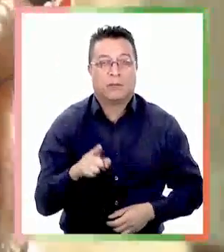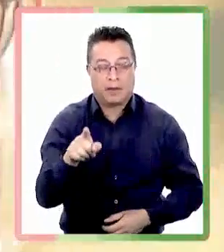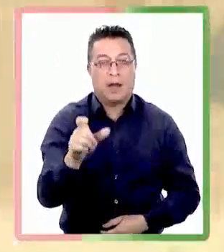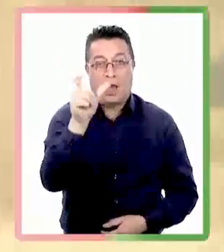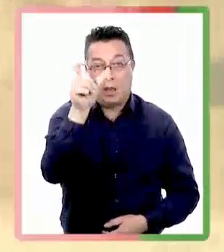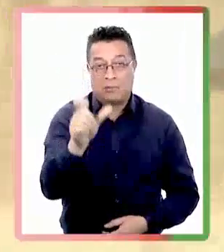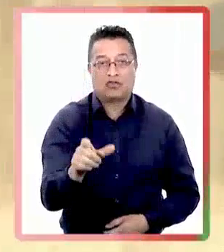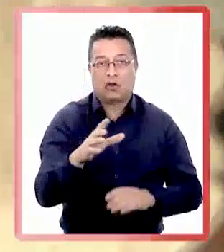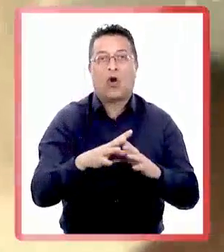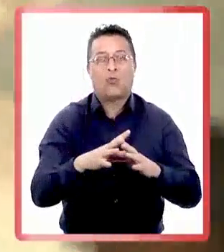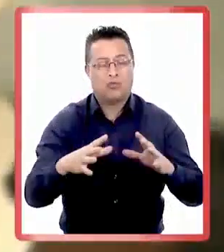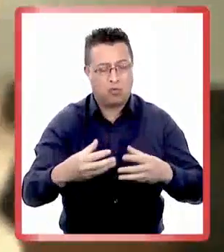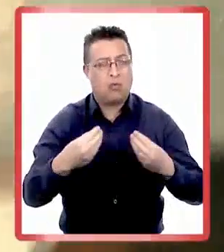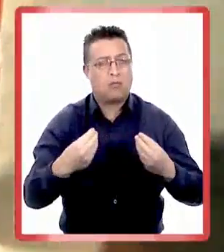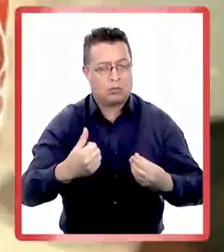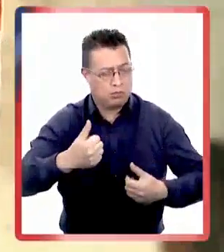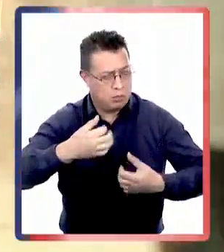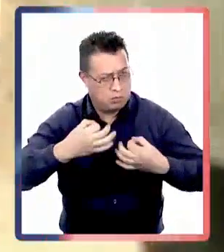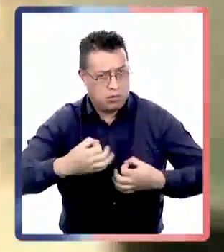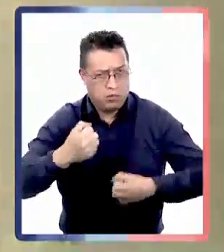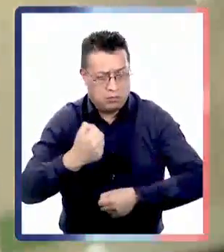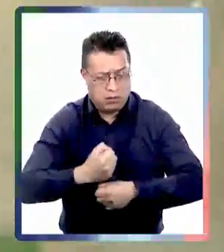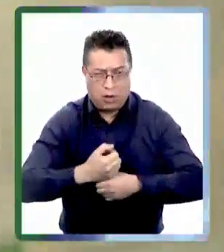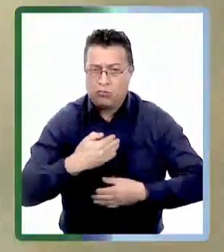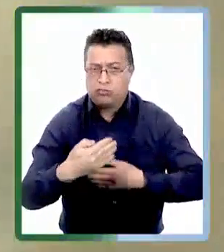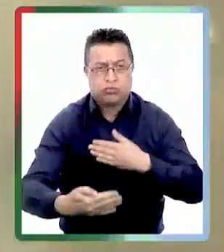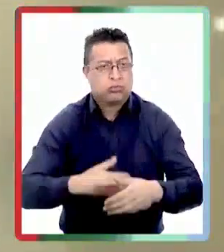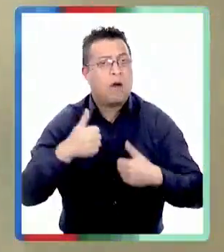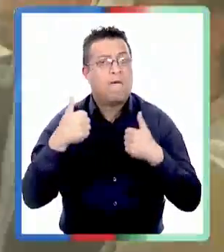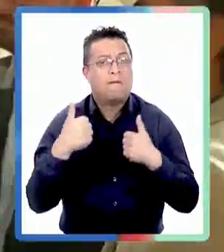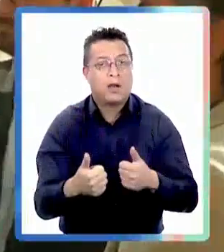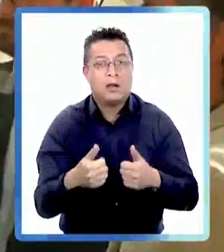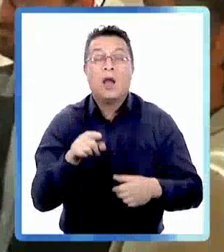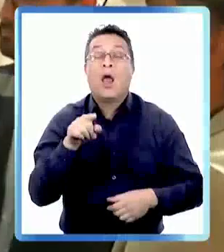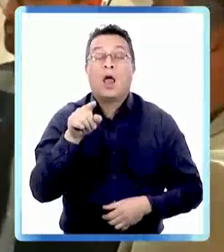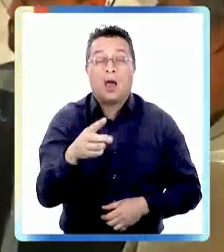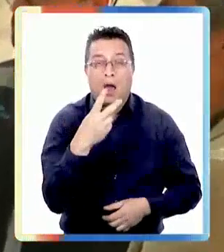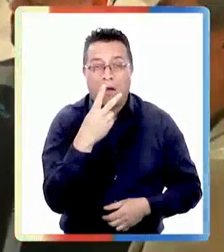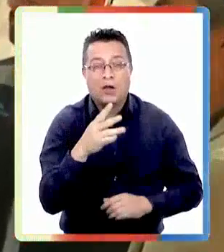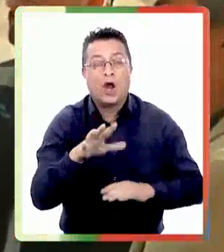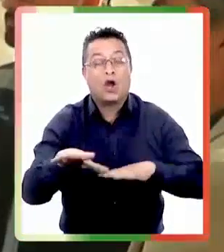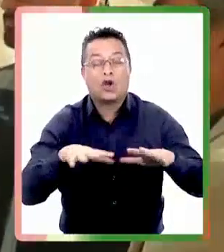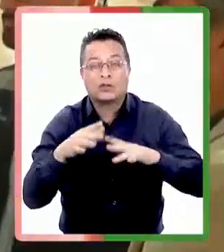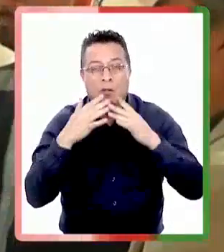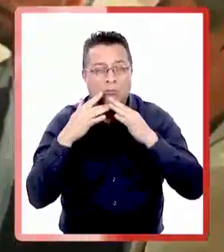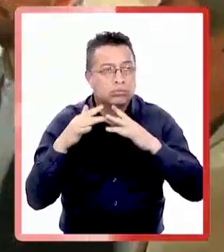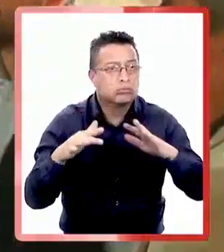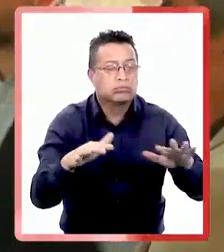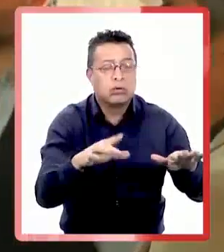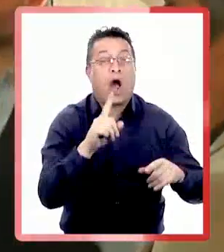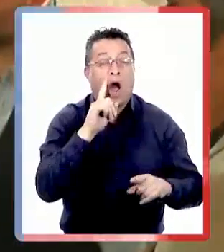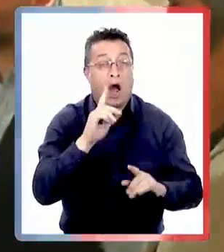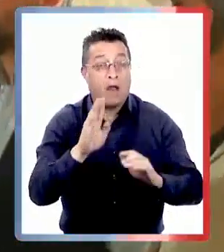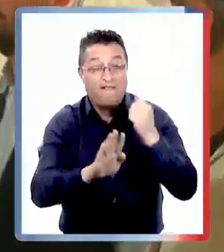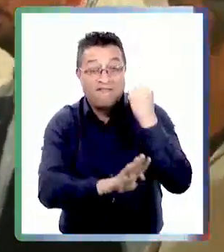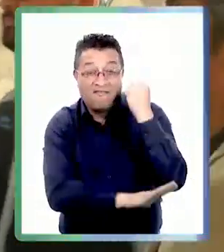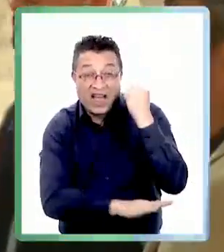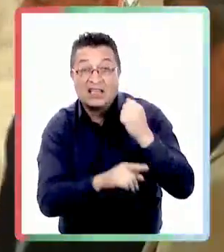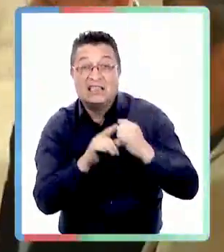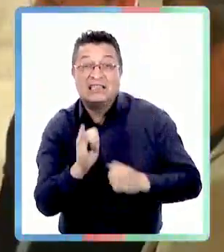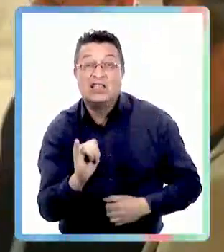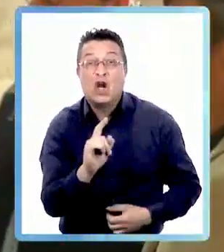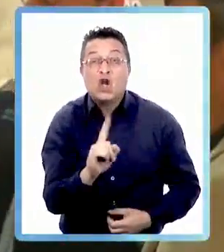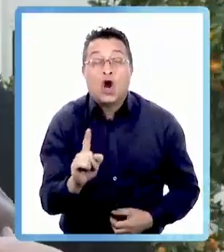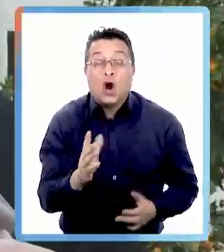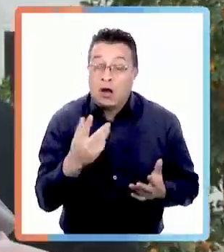Es una persona que ha sido bastante competente en su desempeño y vamos a ver de las cuestiones que están circulando que tiene algún fundamento. que yo le